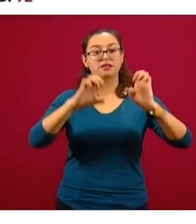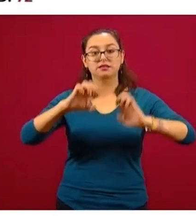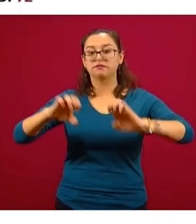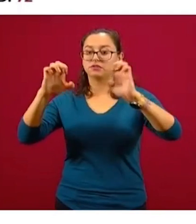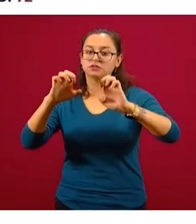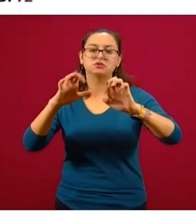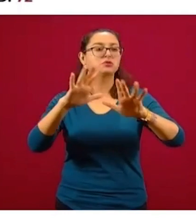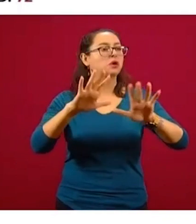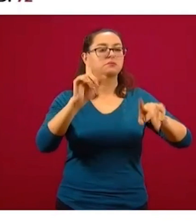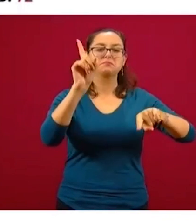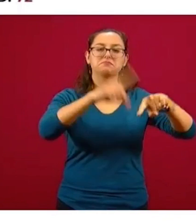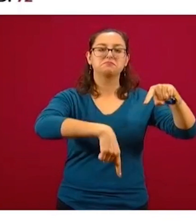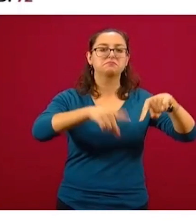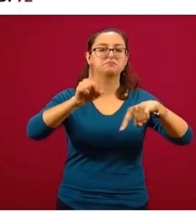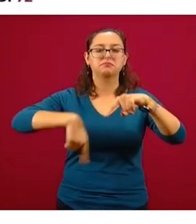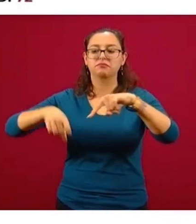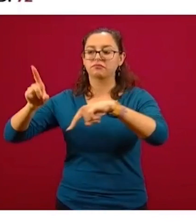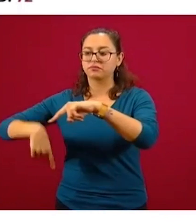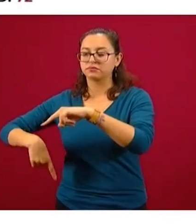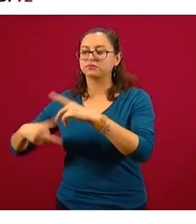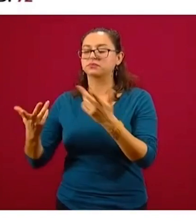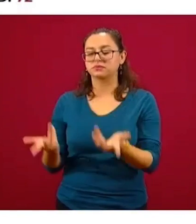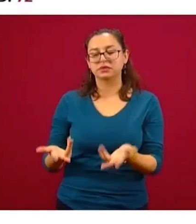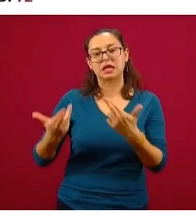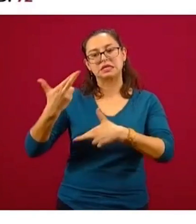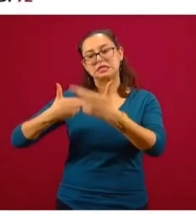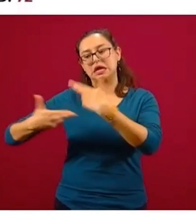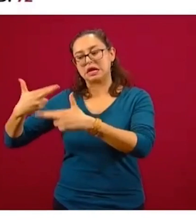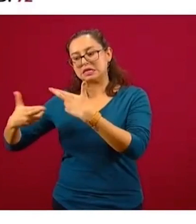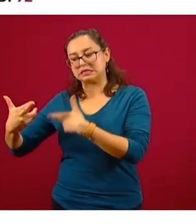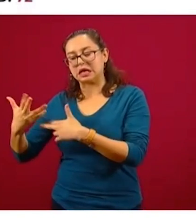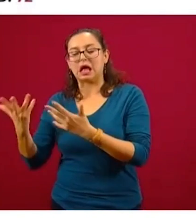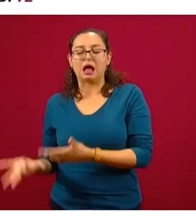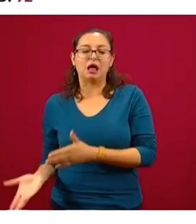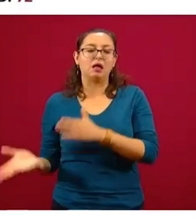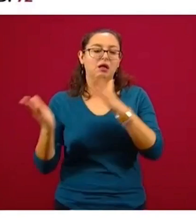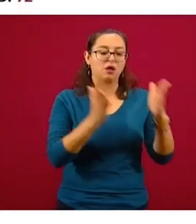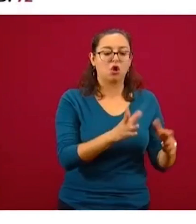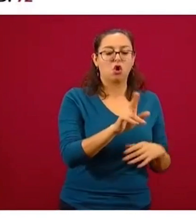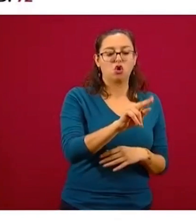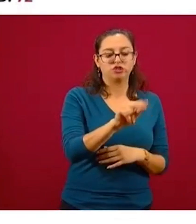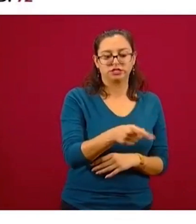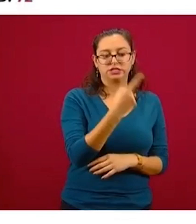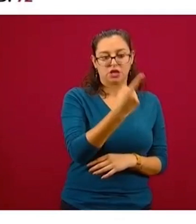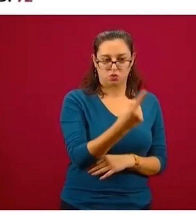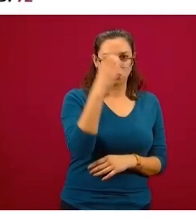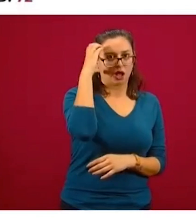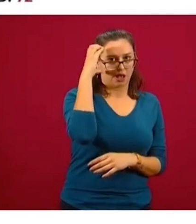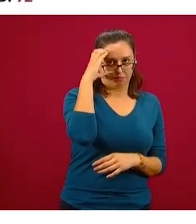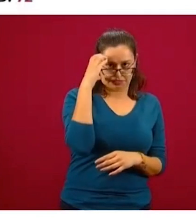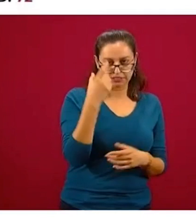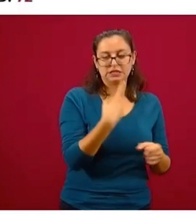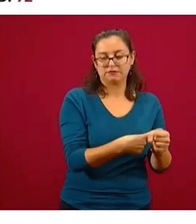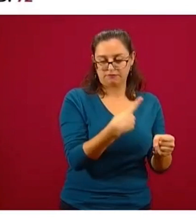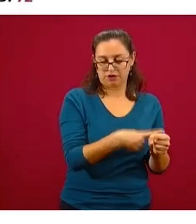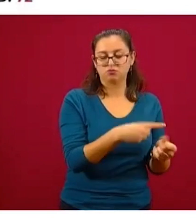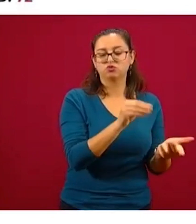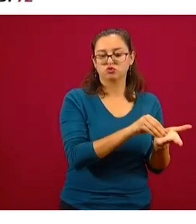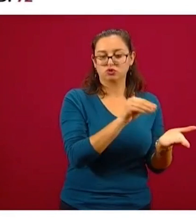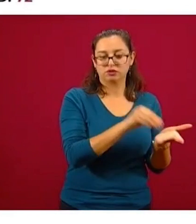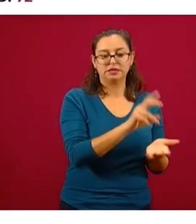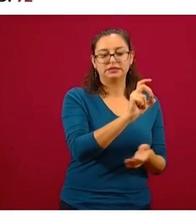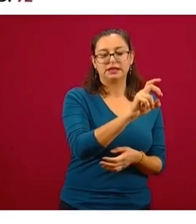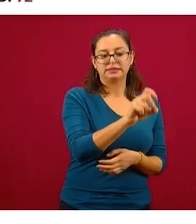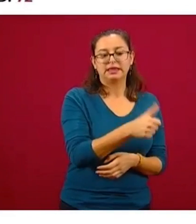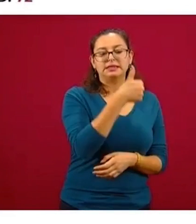tenemos ocupadas únicamente, bueno, son pocas para nosotros, 81 camas con 36 pacientes